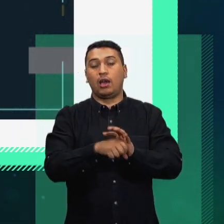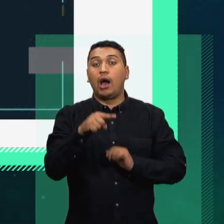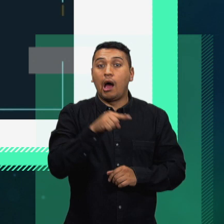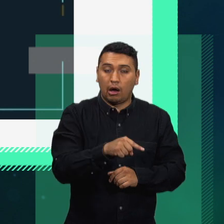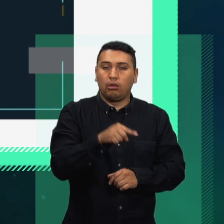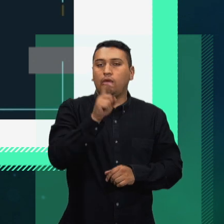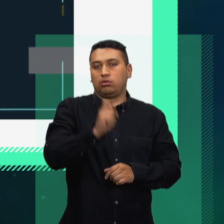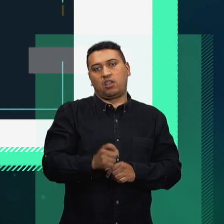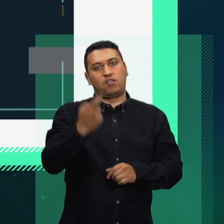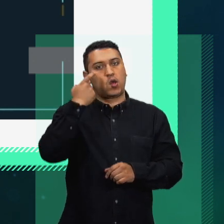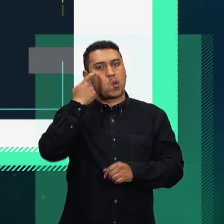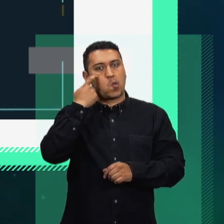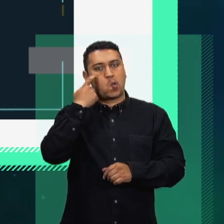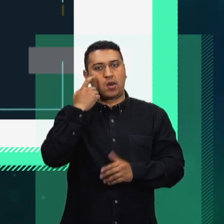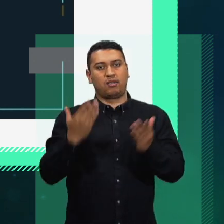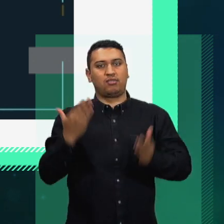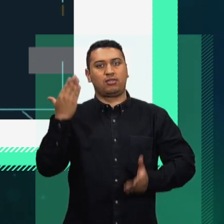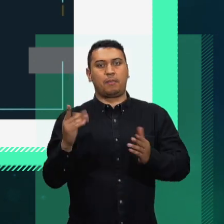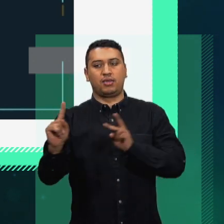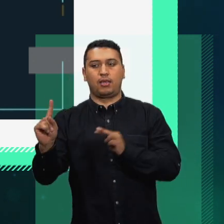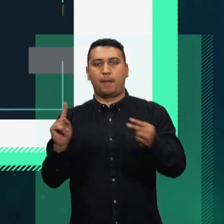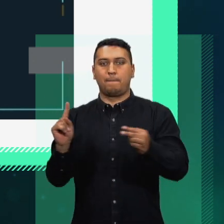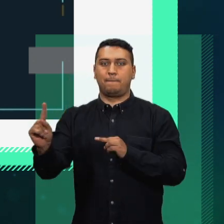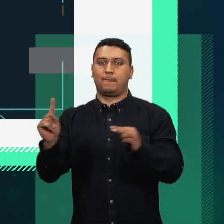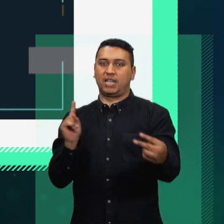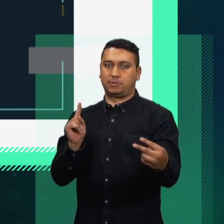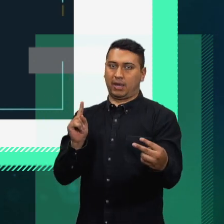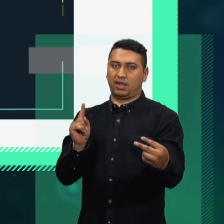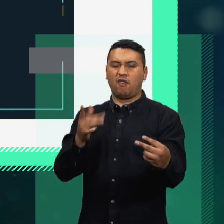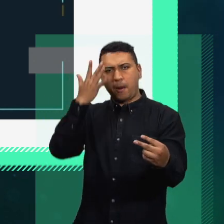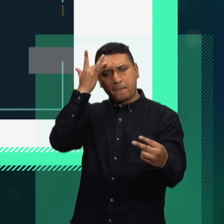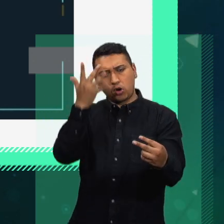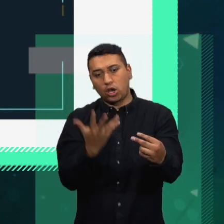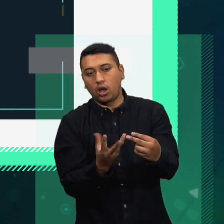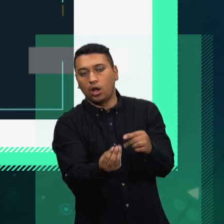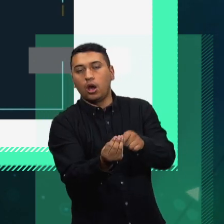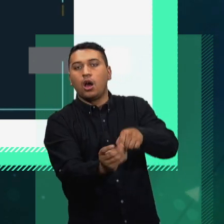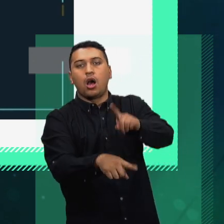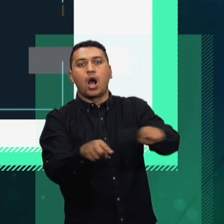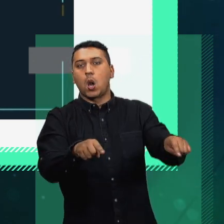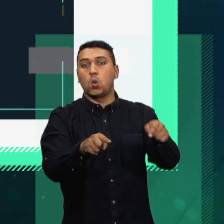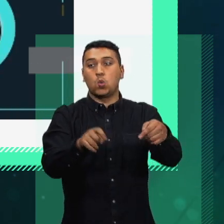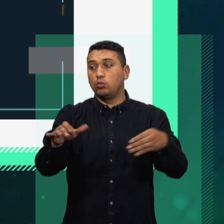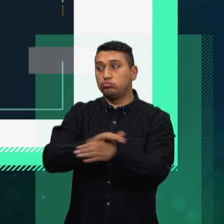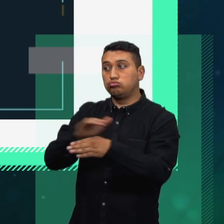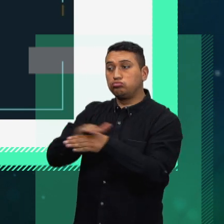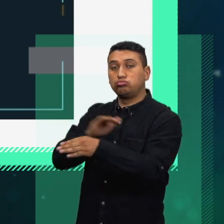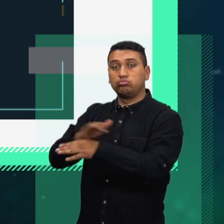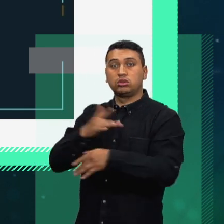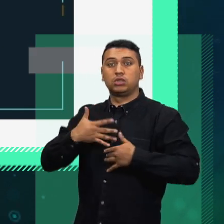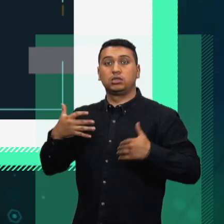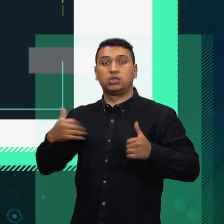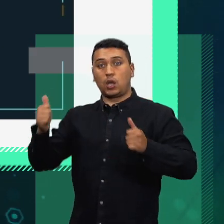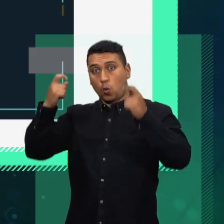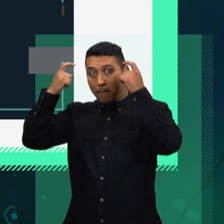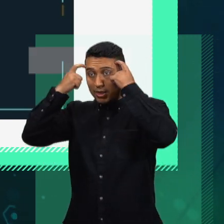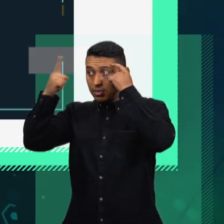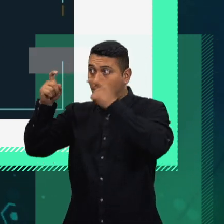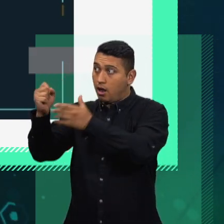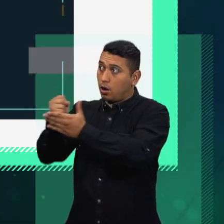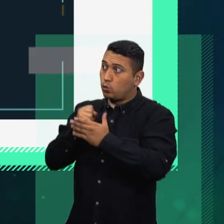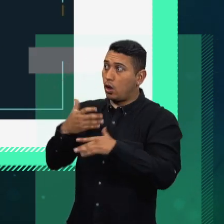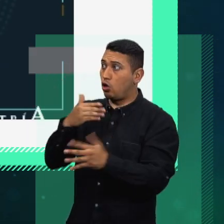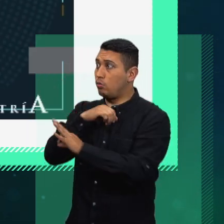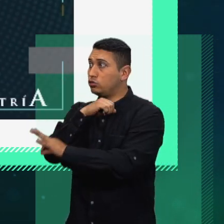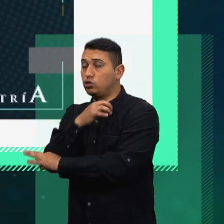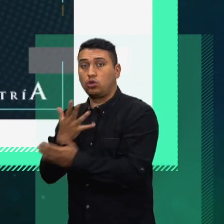perspectiva porque no todos acuden a servicios de salud mental. Entonces, la cifra muy seguramente debe ser más alta de las personas que